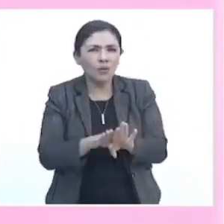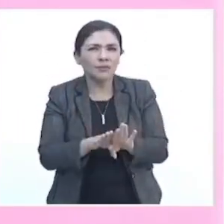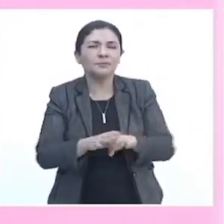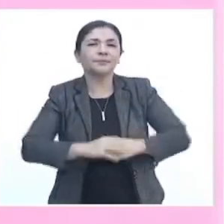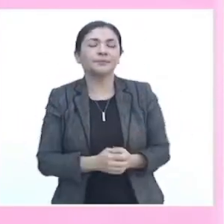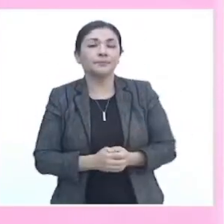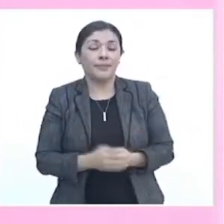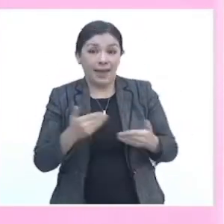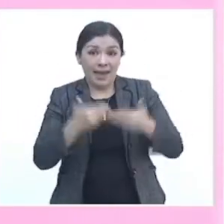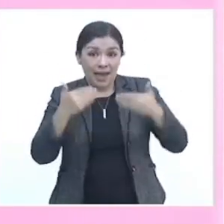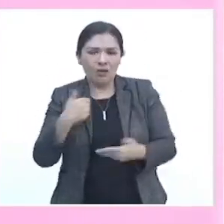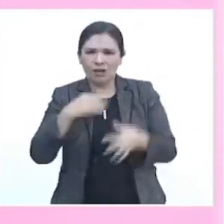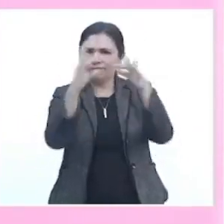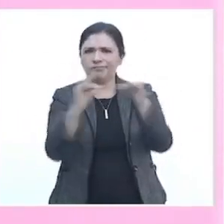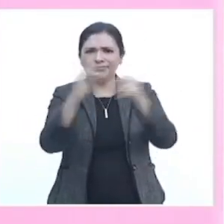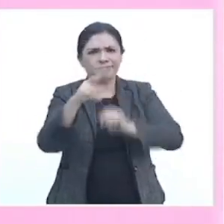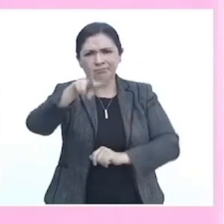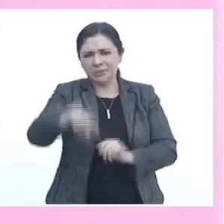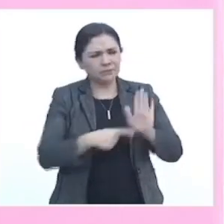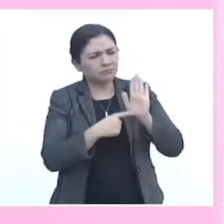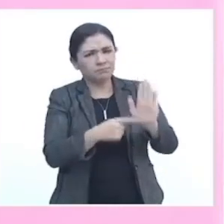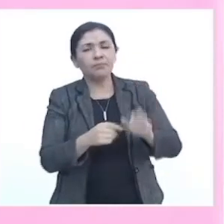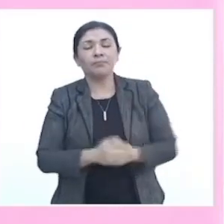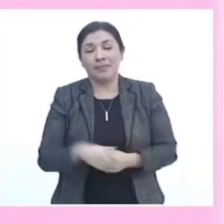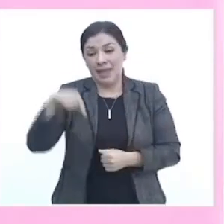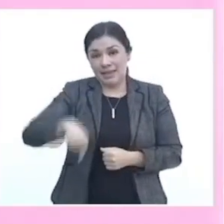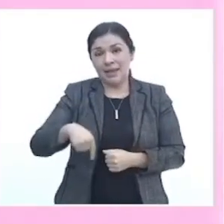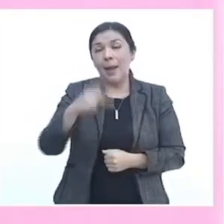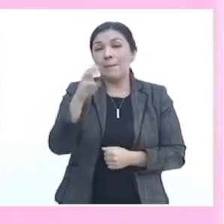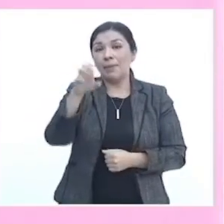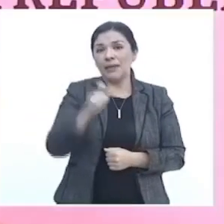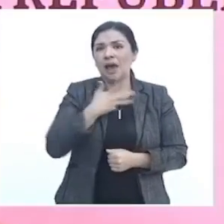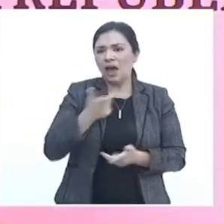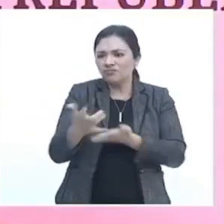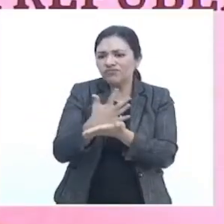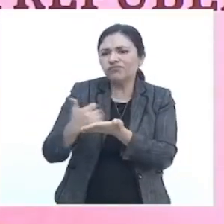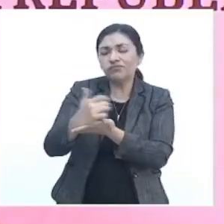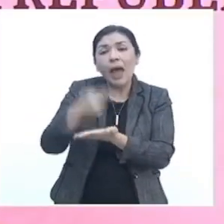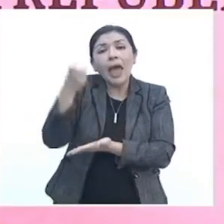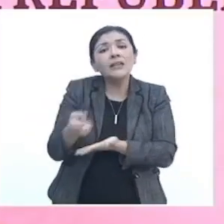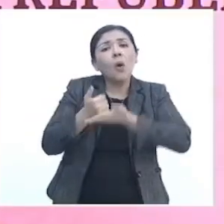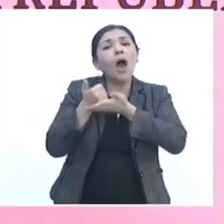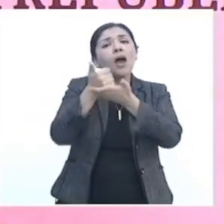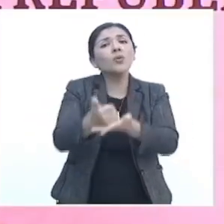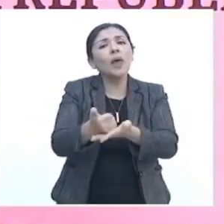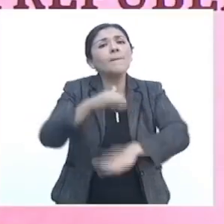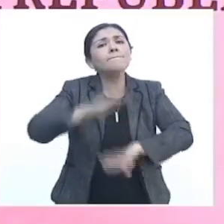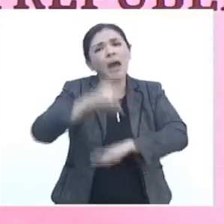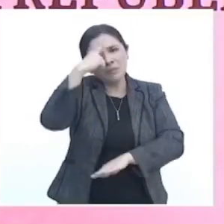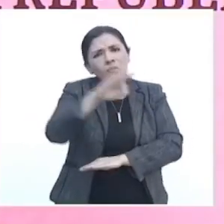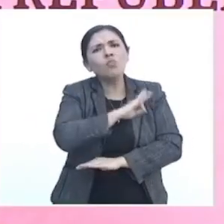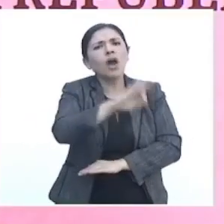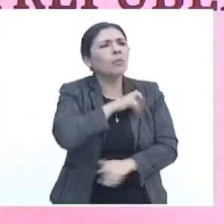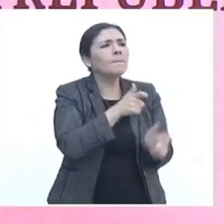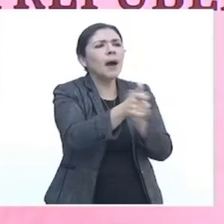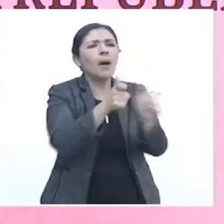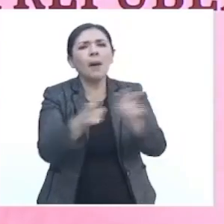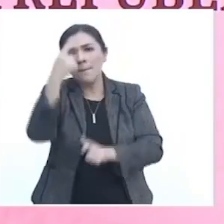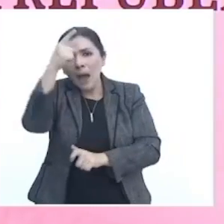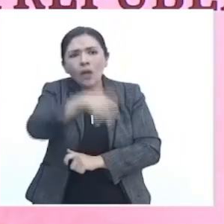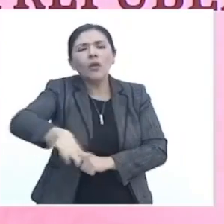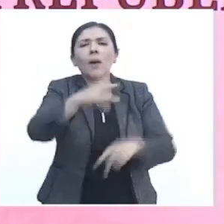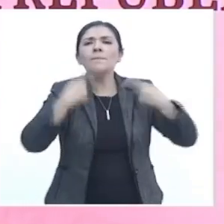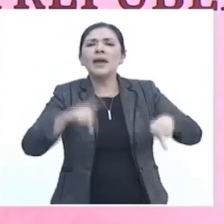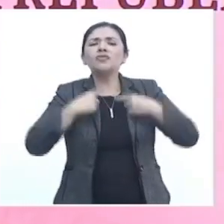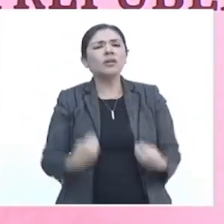Como aquí se ha demostrado, la renta petrolera que genera Pemex contribuye en el financiamiento para el bienestar del